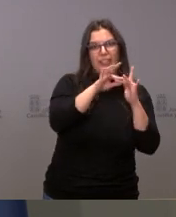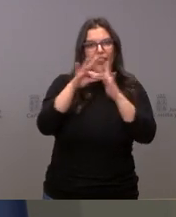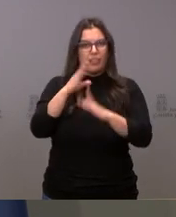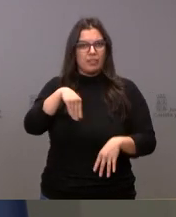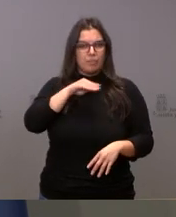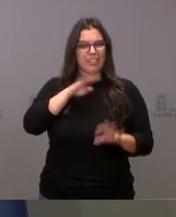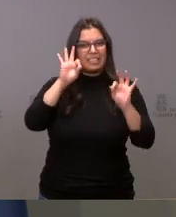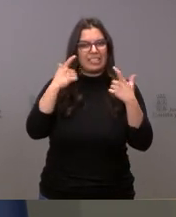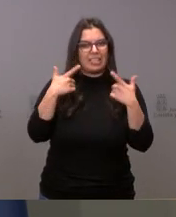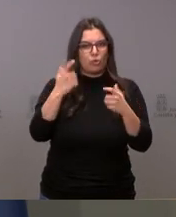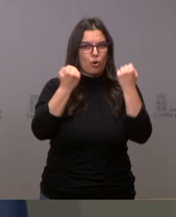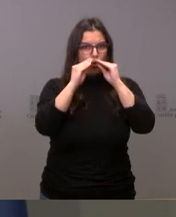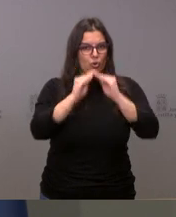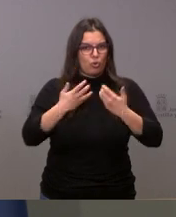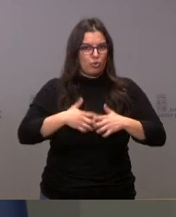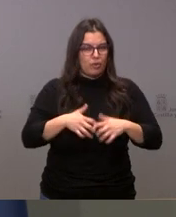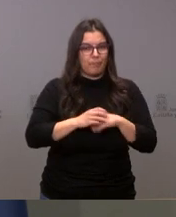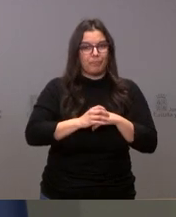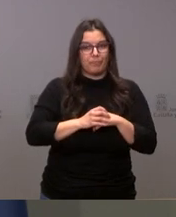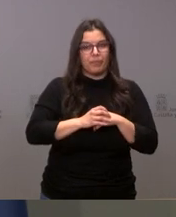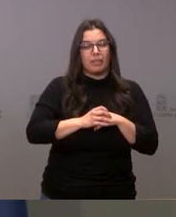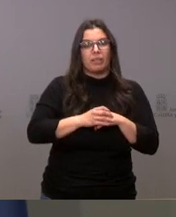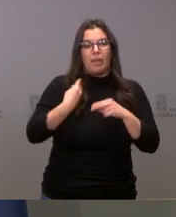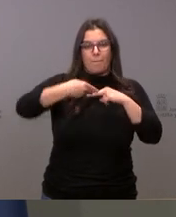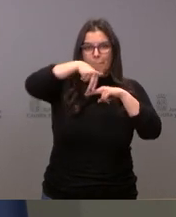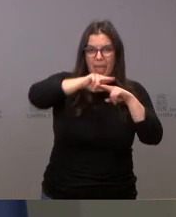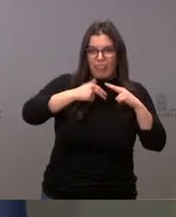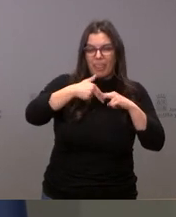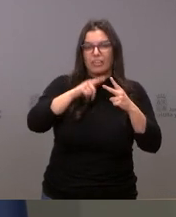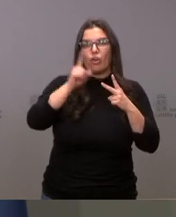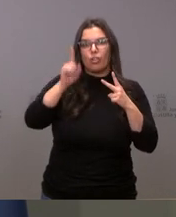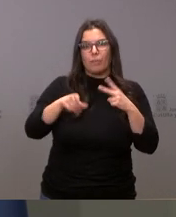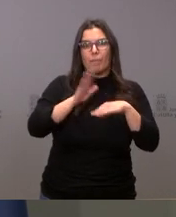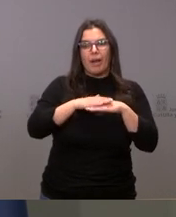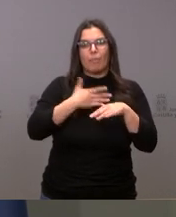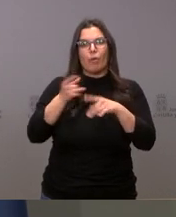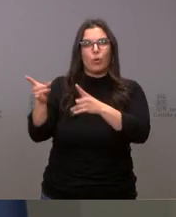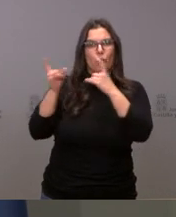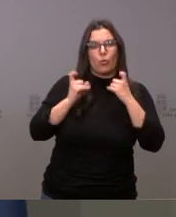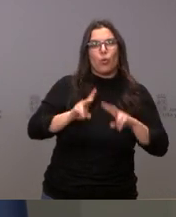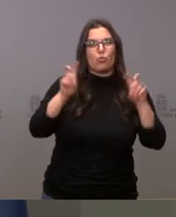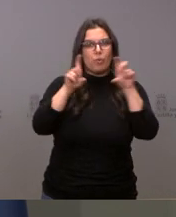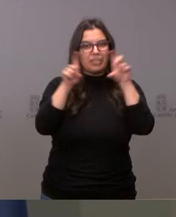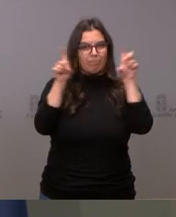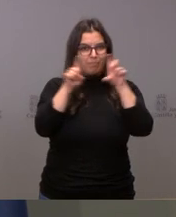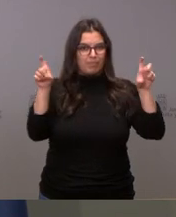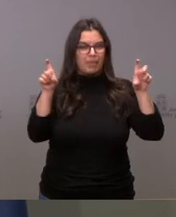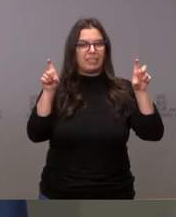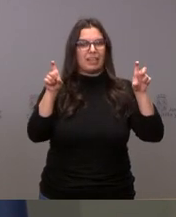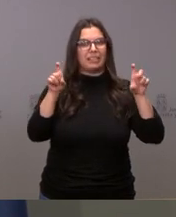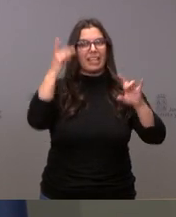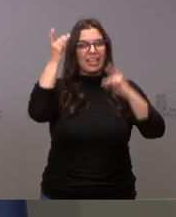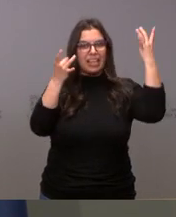en el sector de automoción, en el sector de componentes y con capacidad de traer a nuevas empresas y a nuevas